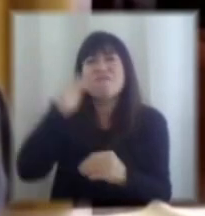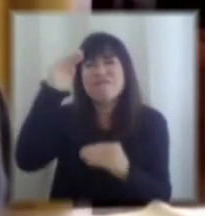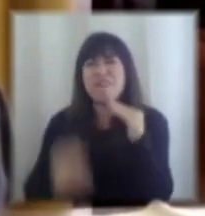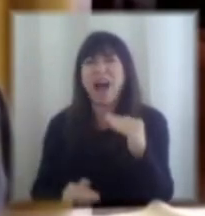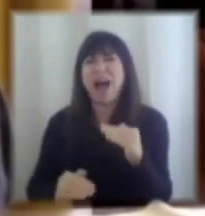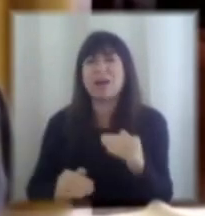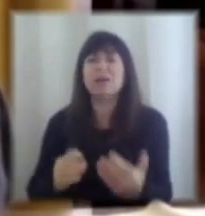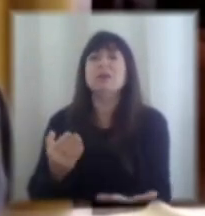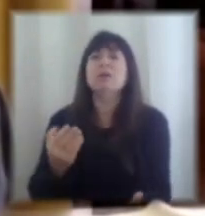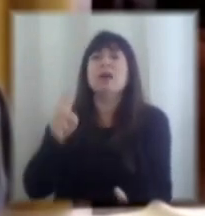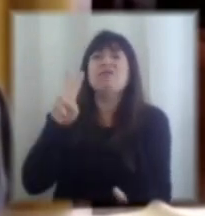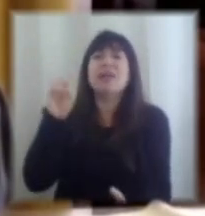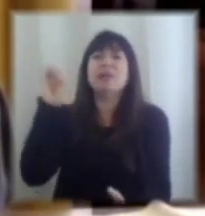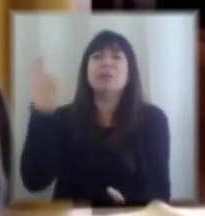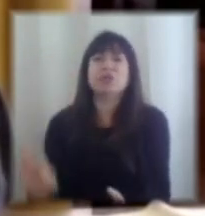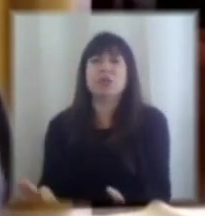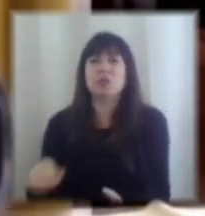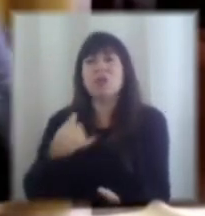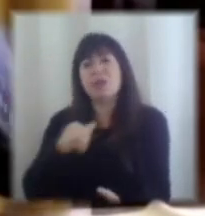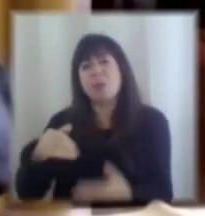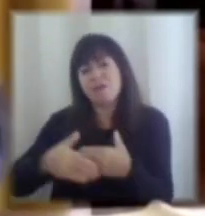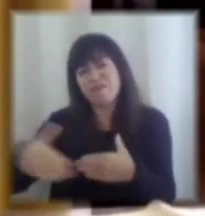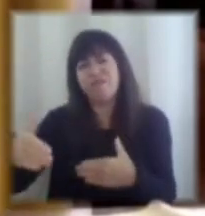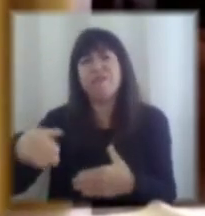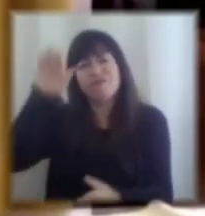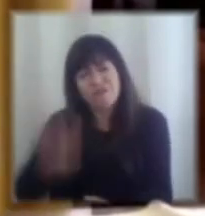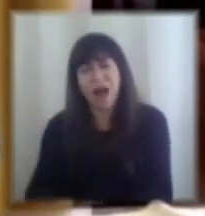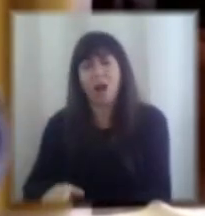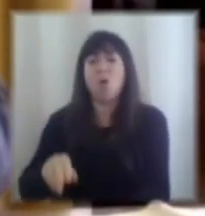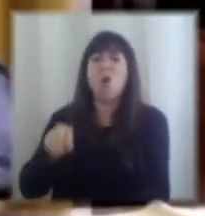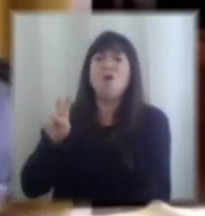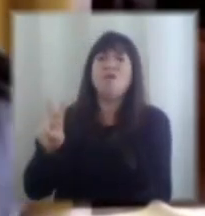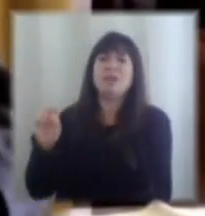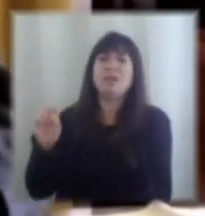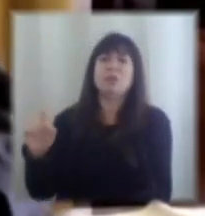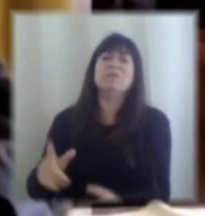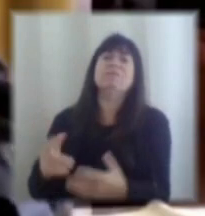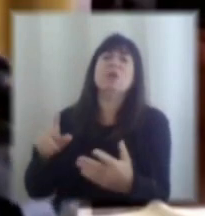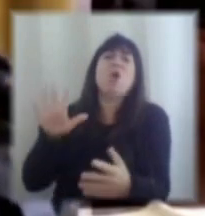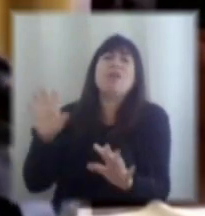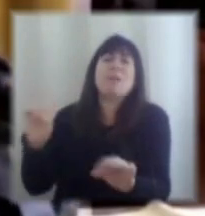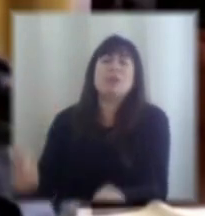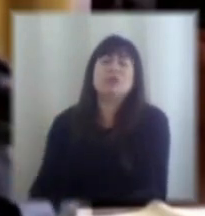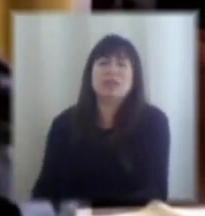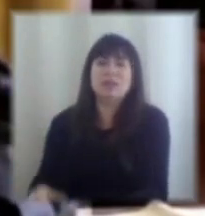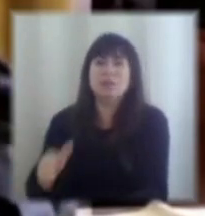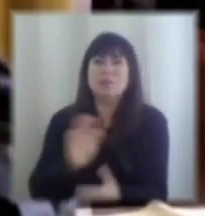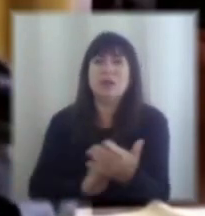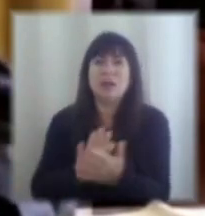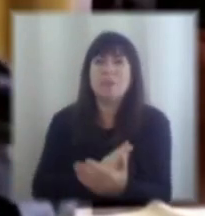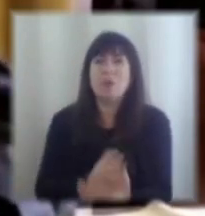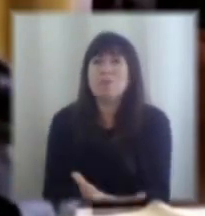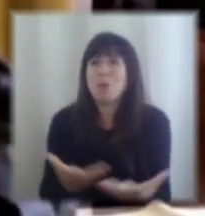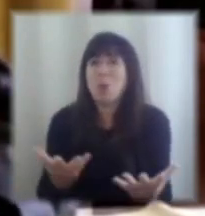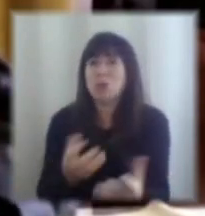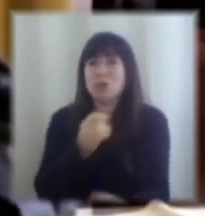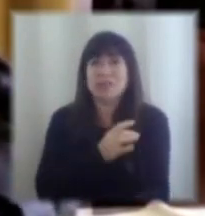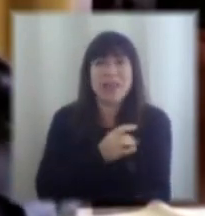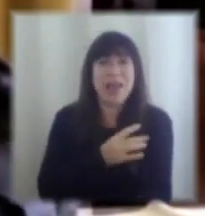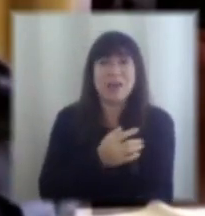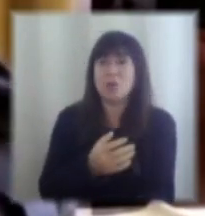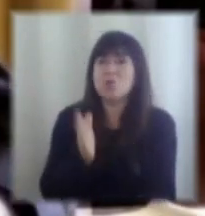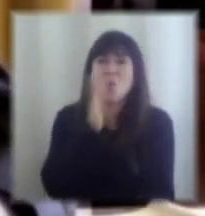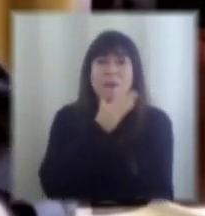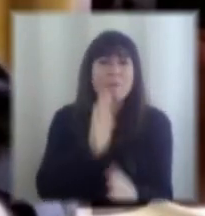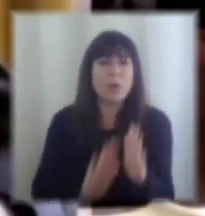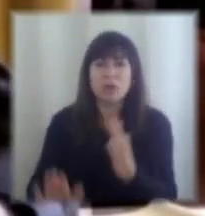avancemos a cerrarla pero lo que es claro que con estos niveles de informalidad la verdad es que tenemos a un montón de chilenos que están desprotegidos y que